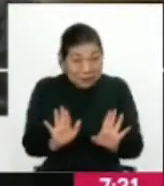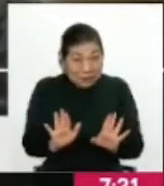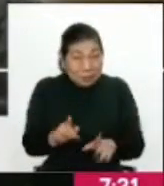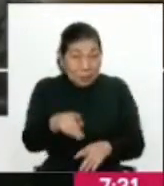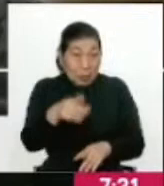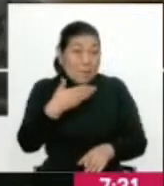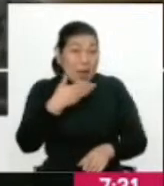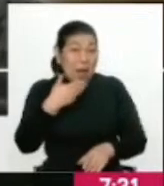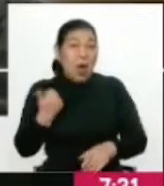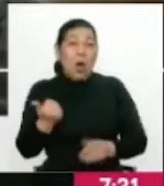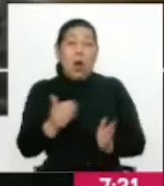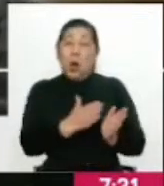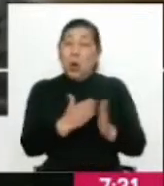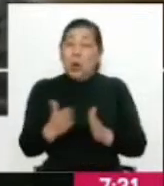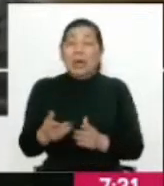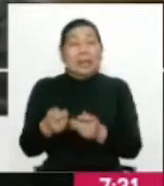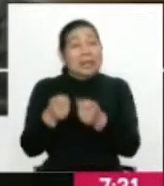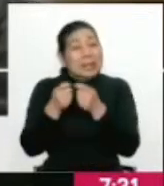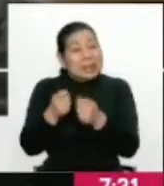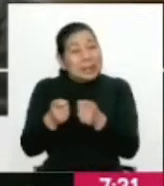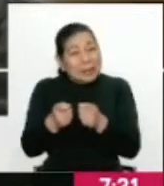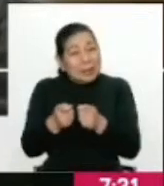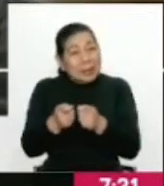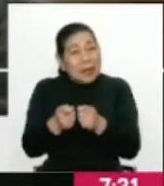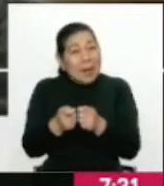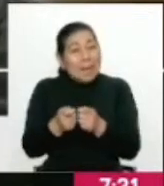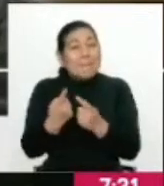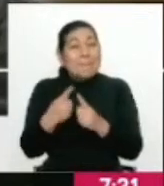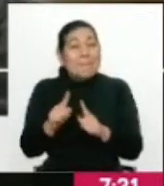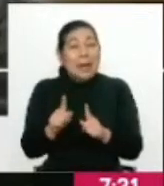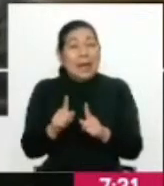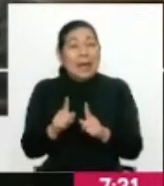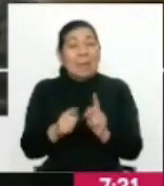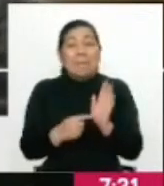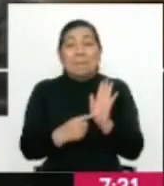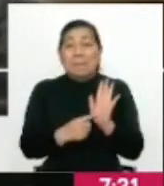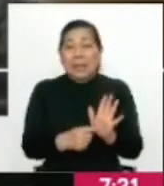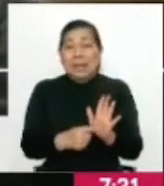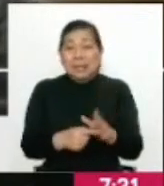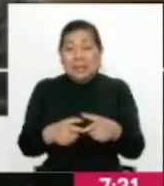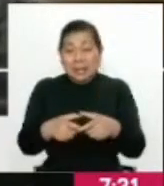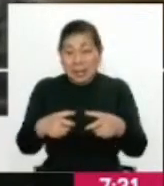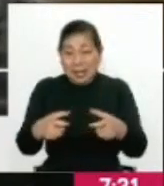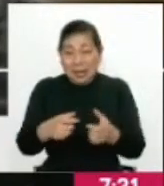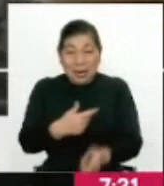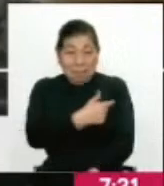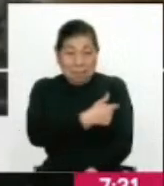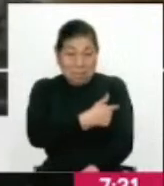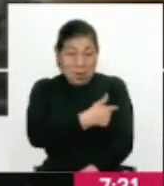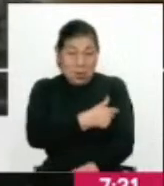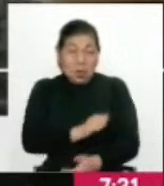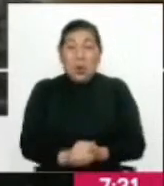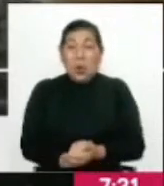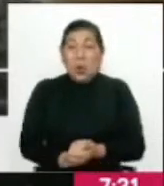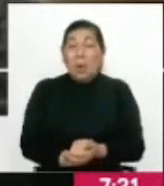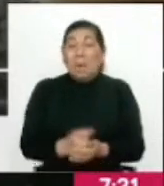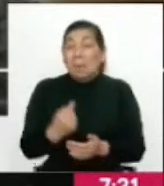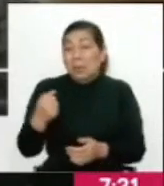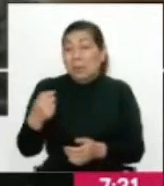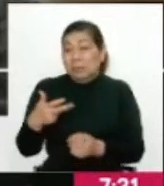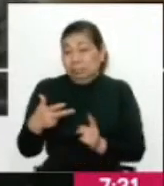retirarse la obligatoriedad de la presentación del carnet de vacunación y,